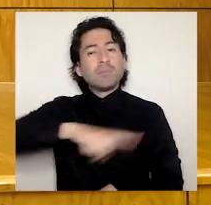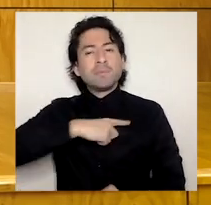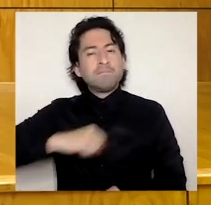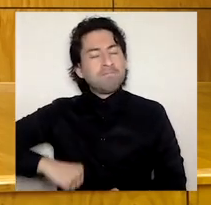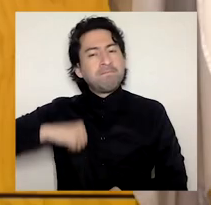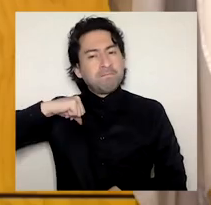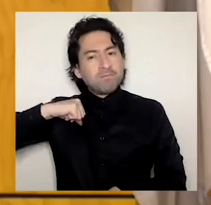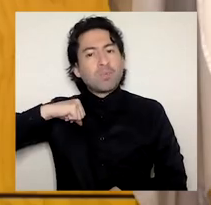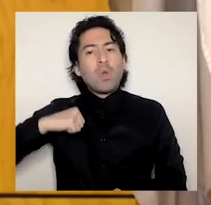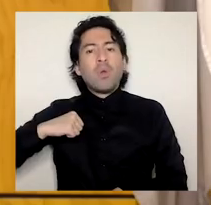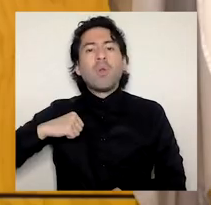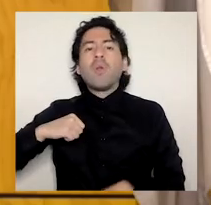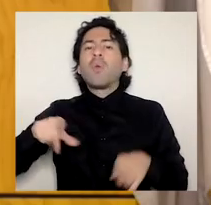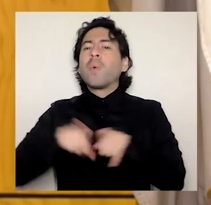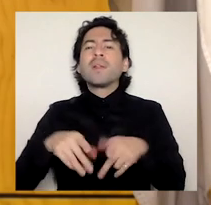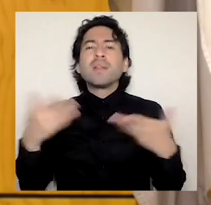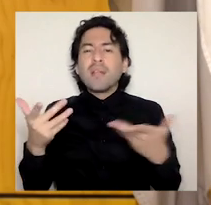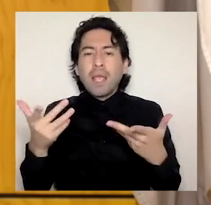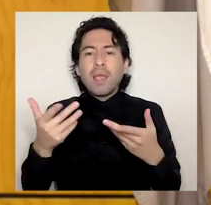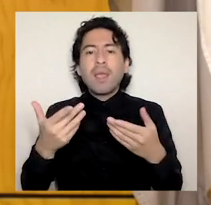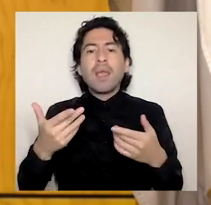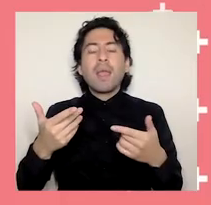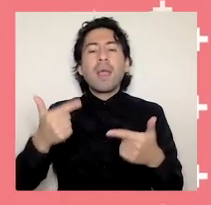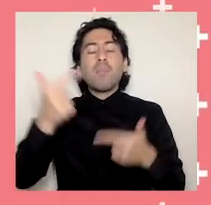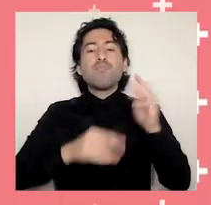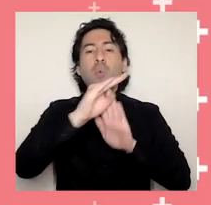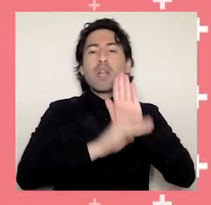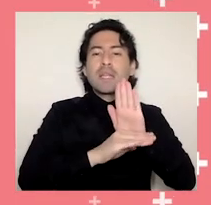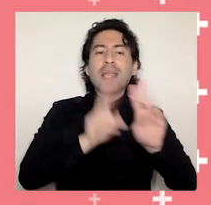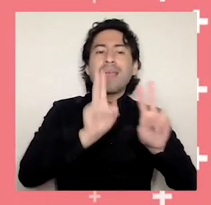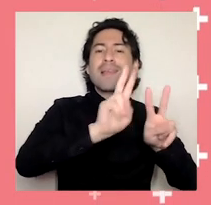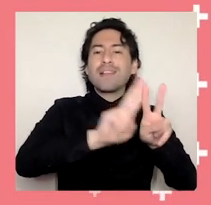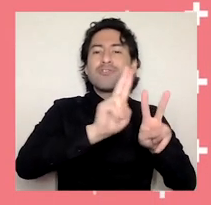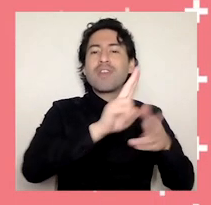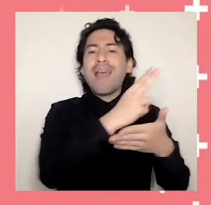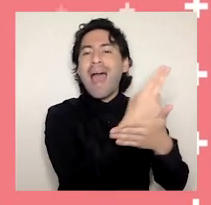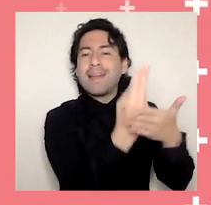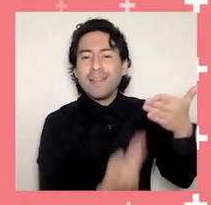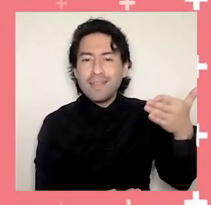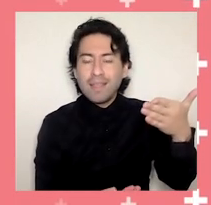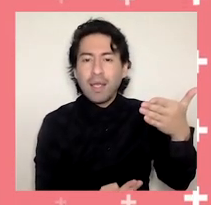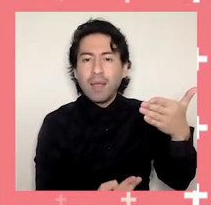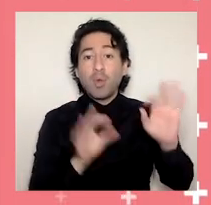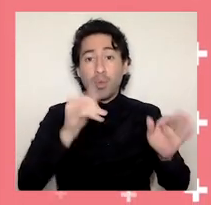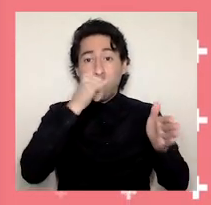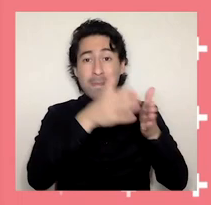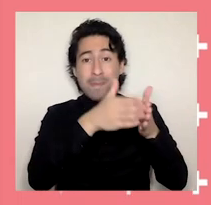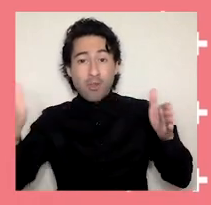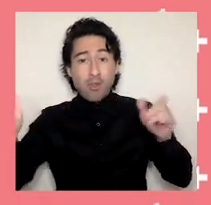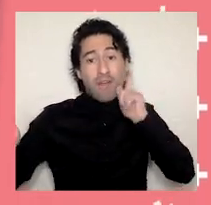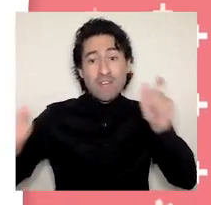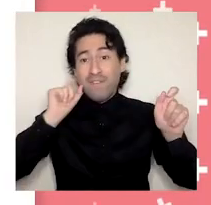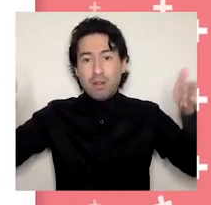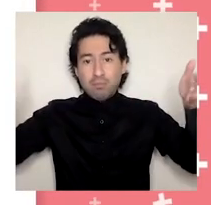mismo tiempo la creación de la política de creación artística. Durante el periodo informado se efectúa la